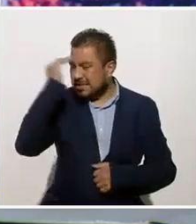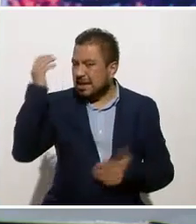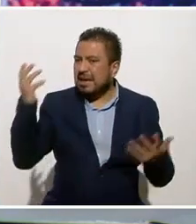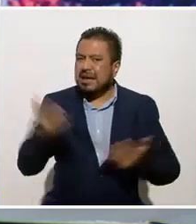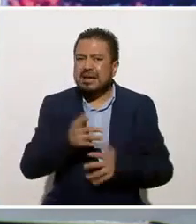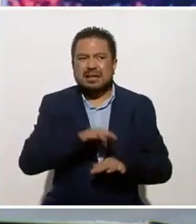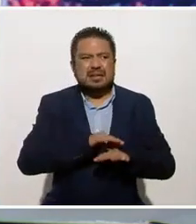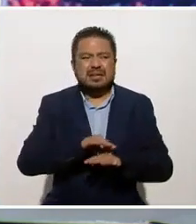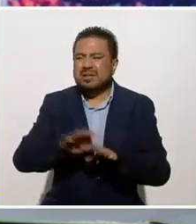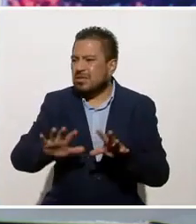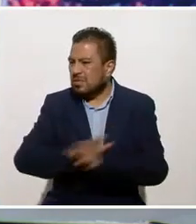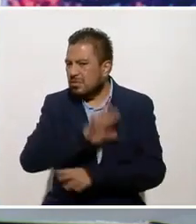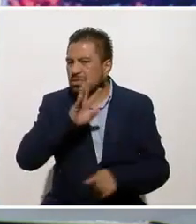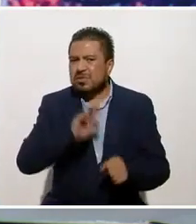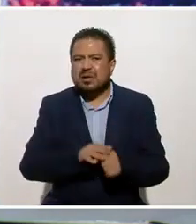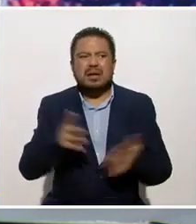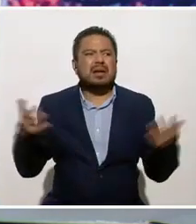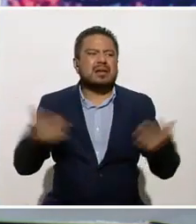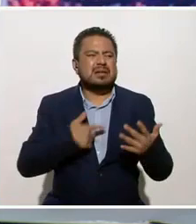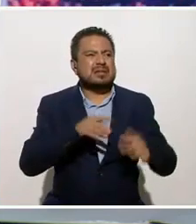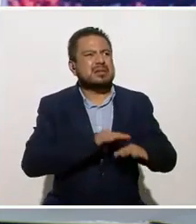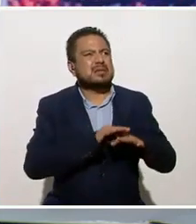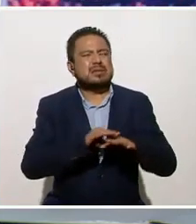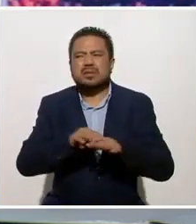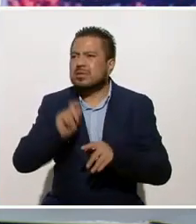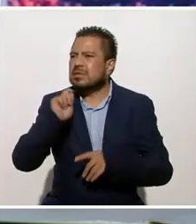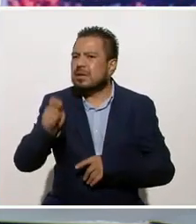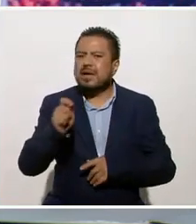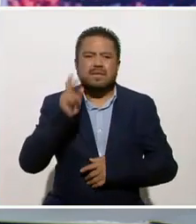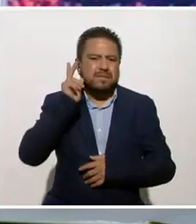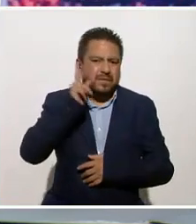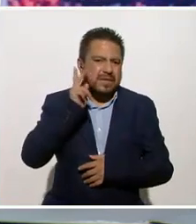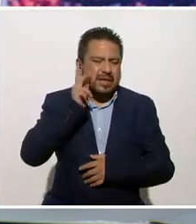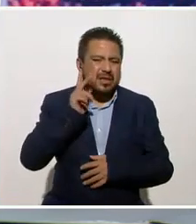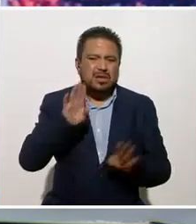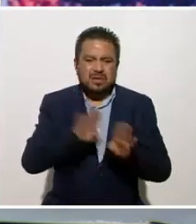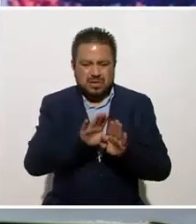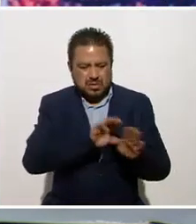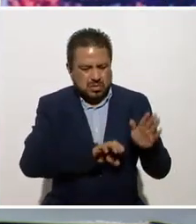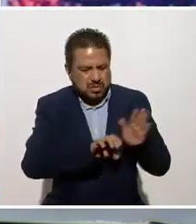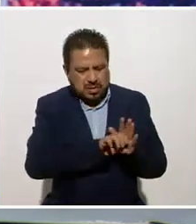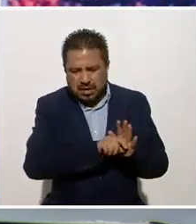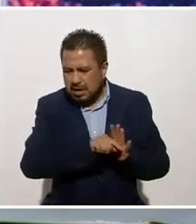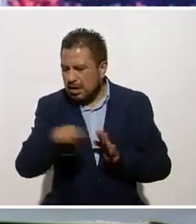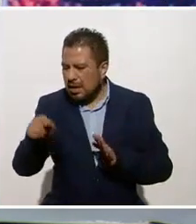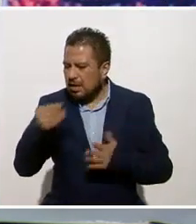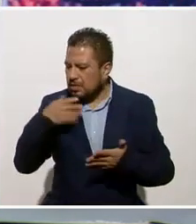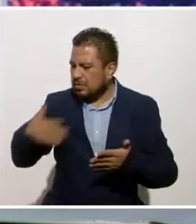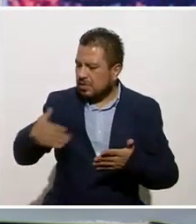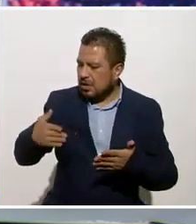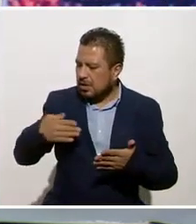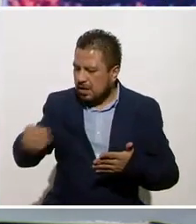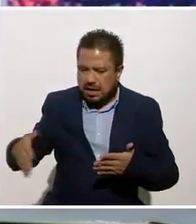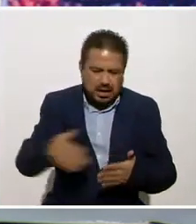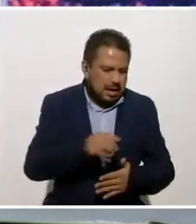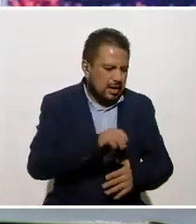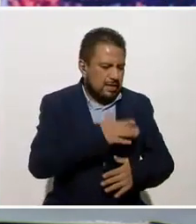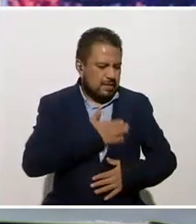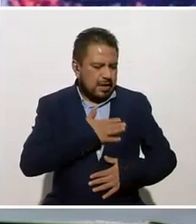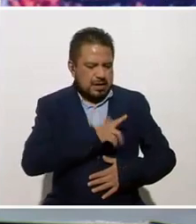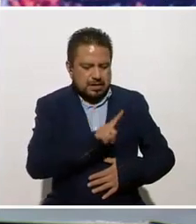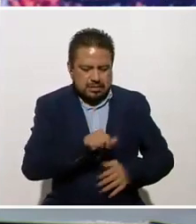recorriste, como decían, que voy a hacer la recorrida del vino, de mi cuarto a la cocina, de la cocina al baño, del baño a la sala.